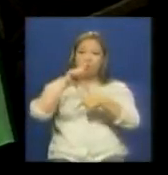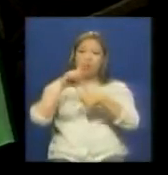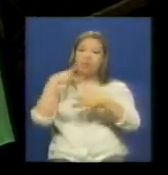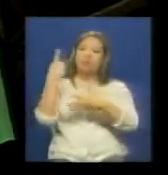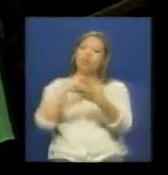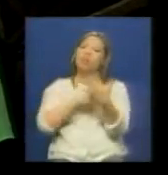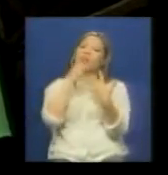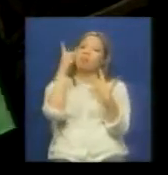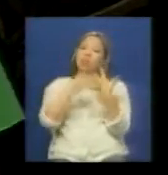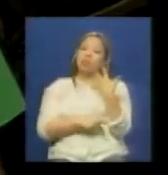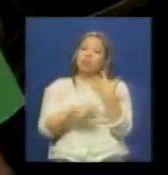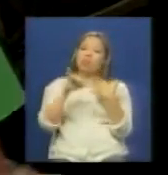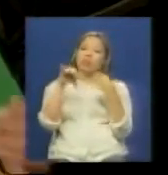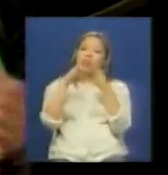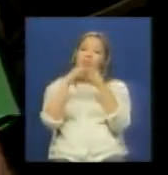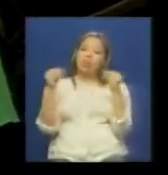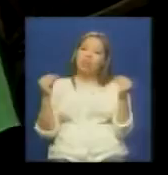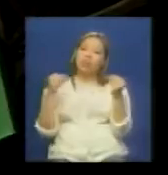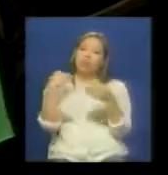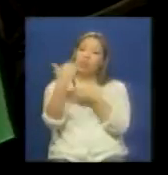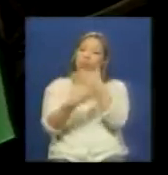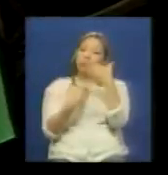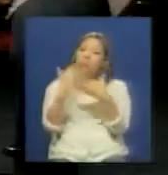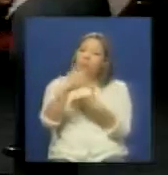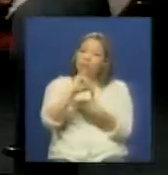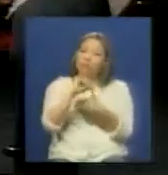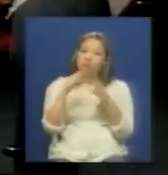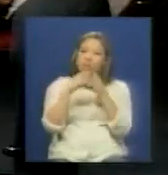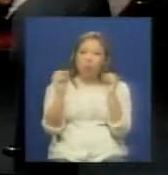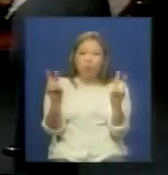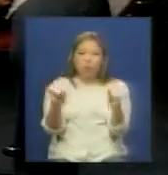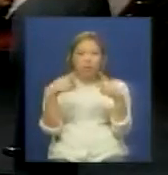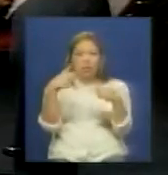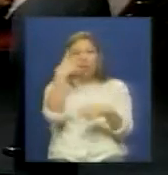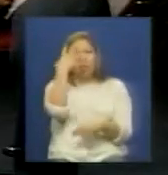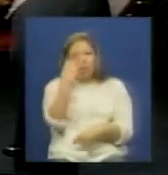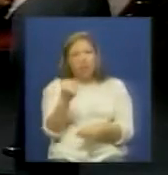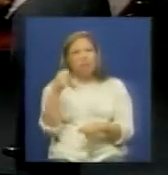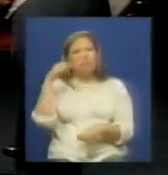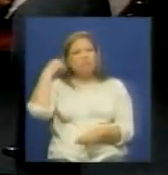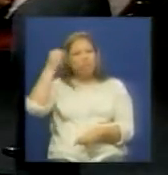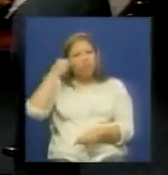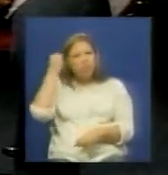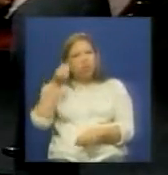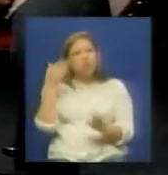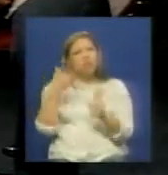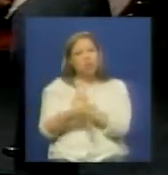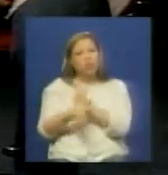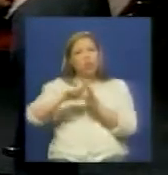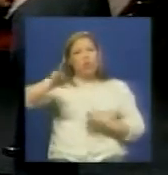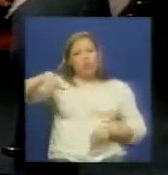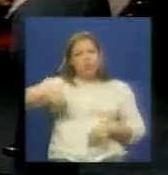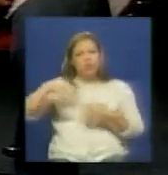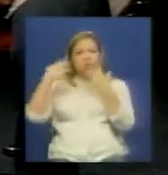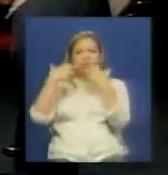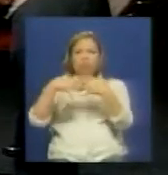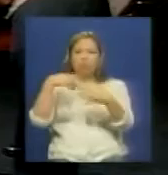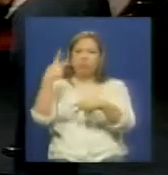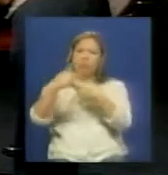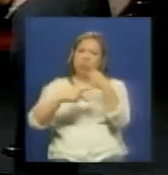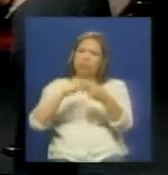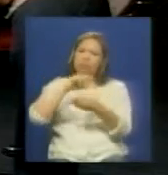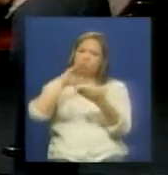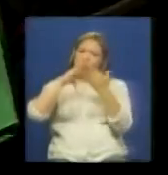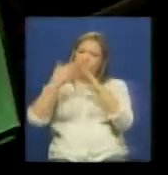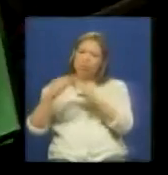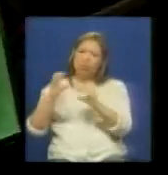la programación porque además todo el contenido programático que tenemos es para que ustedes entiendan, reflexionen y además construyan con nosotros este poder popular desde